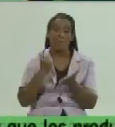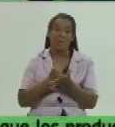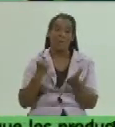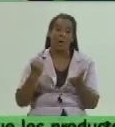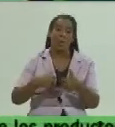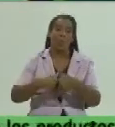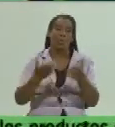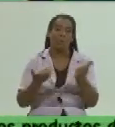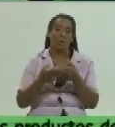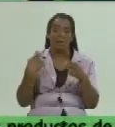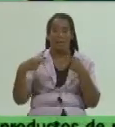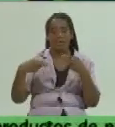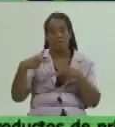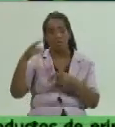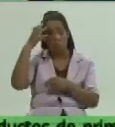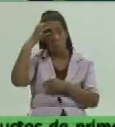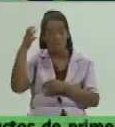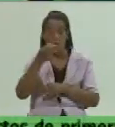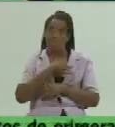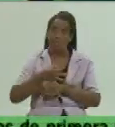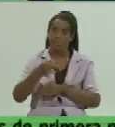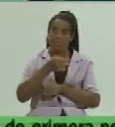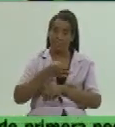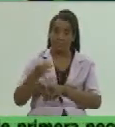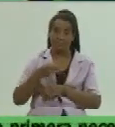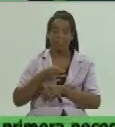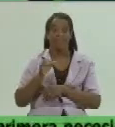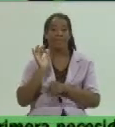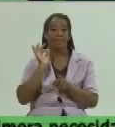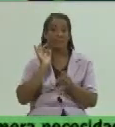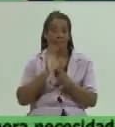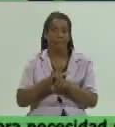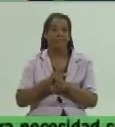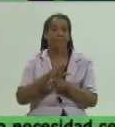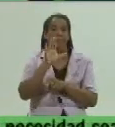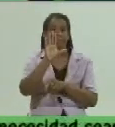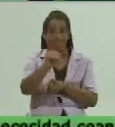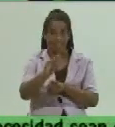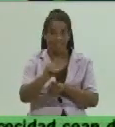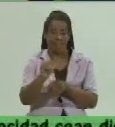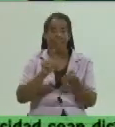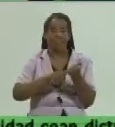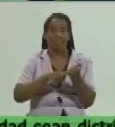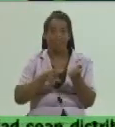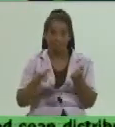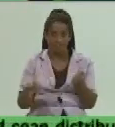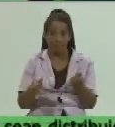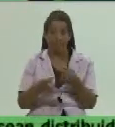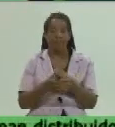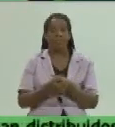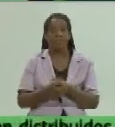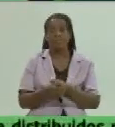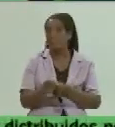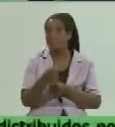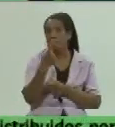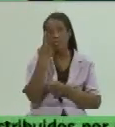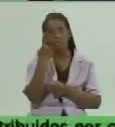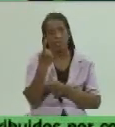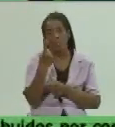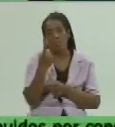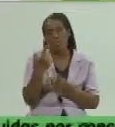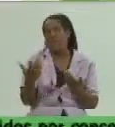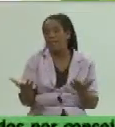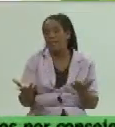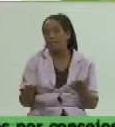de las administraciones municipales a partir de lo que determinó la provincia y que nos corresponde nosotros también proteger al consumidor